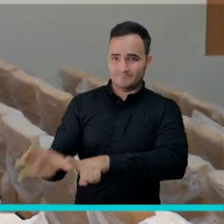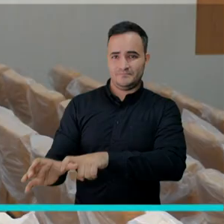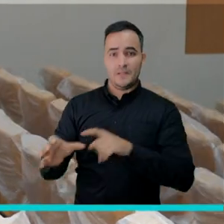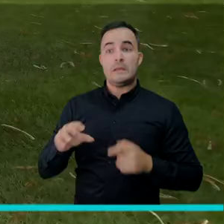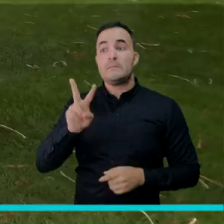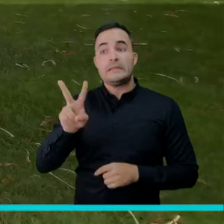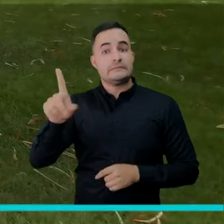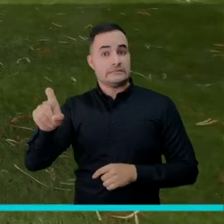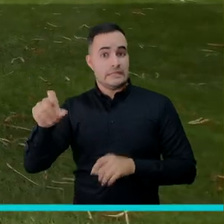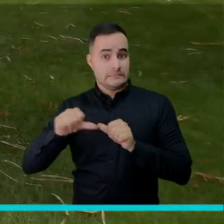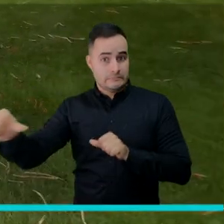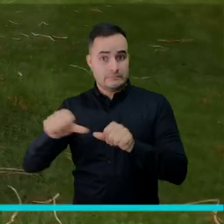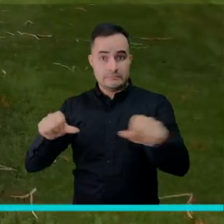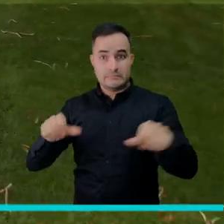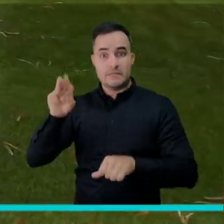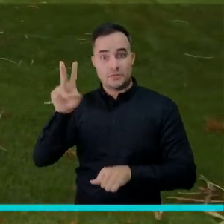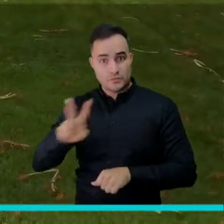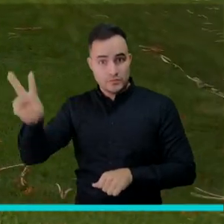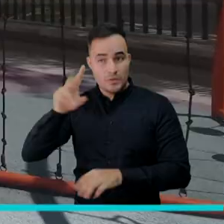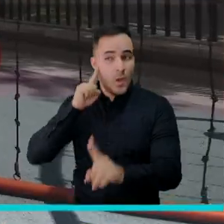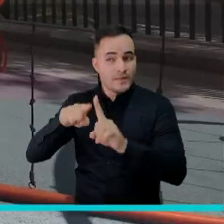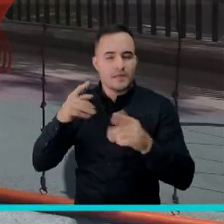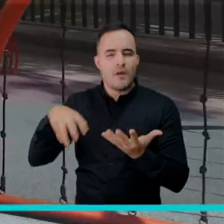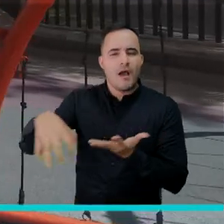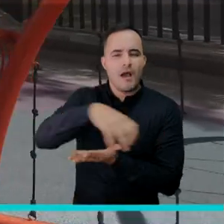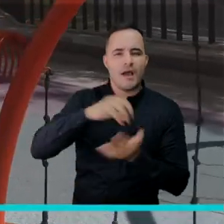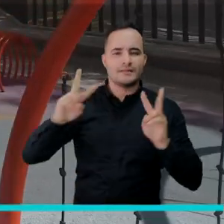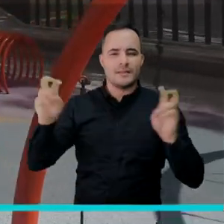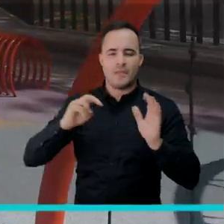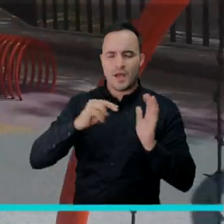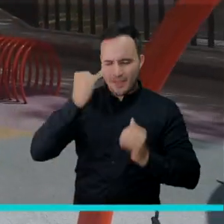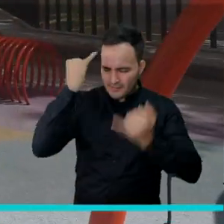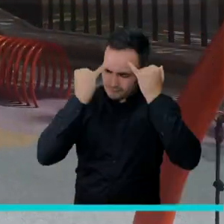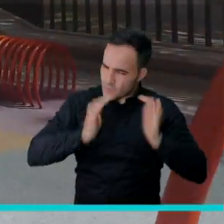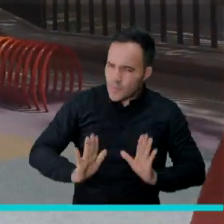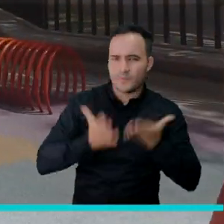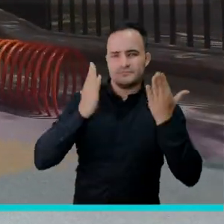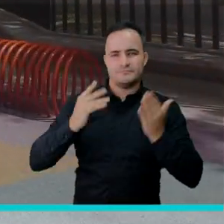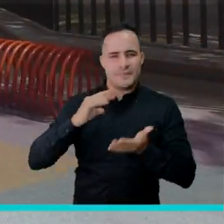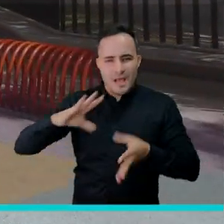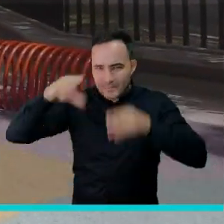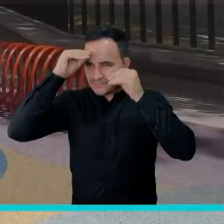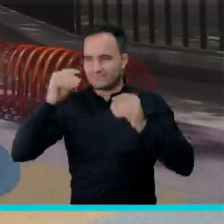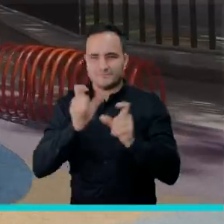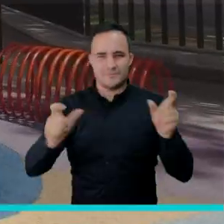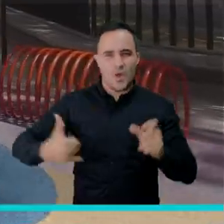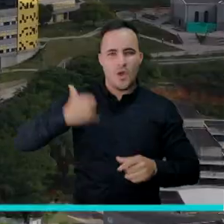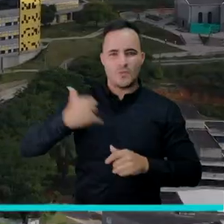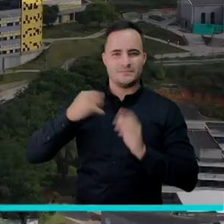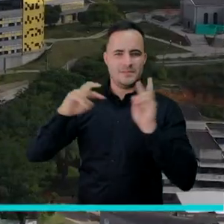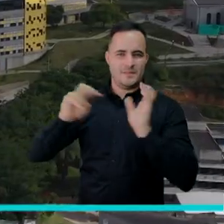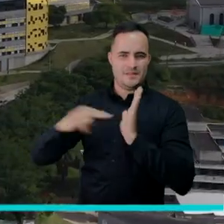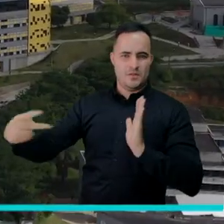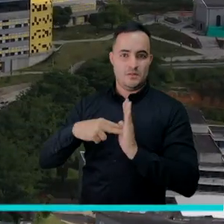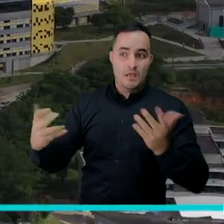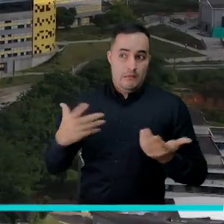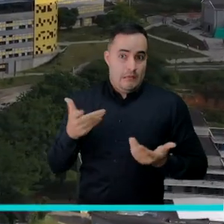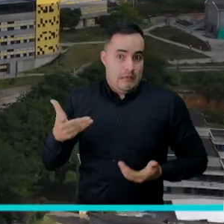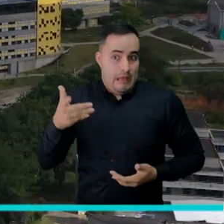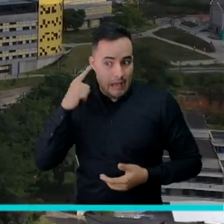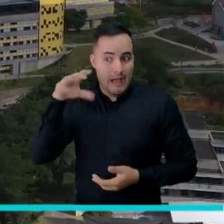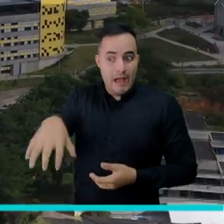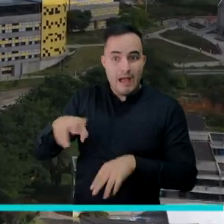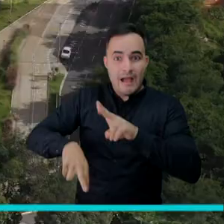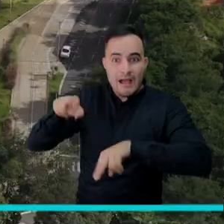infraestructura de 23.000 metros cuadrados que se convertirá en un ecosistema para la innovación y el aprendizaje de los jóvenes. De esta manera, la